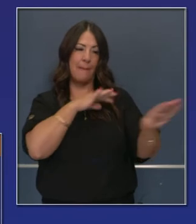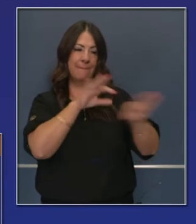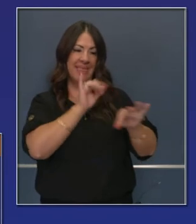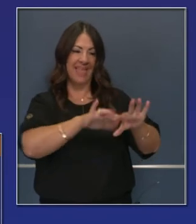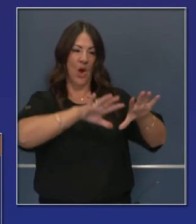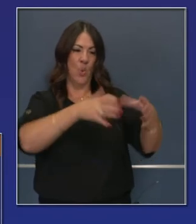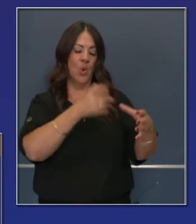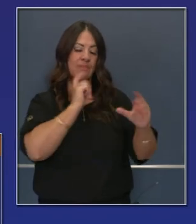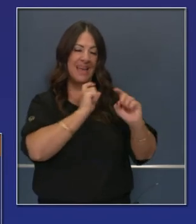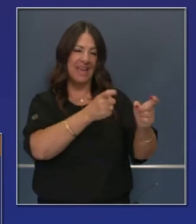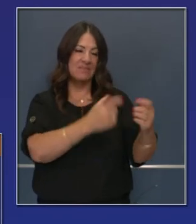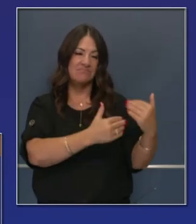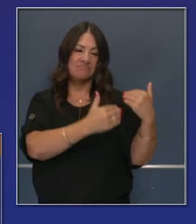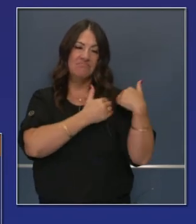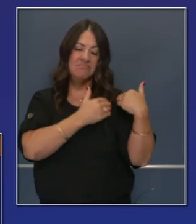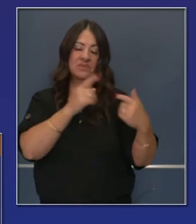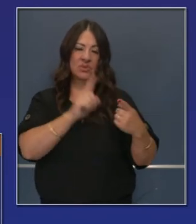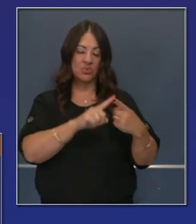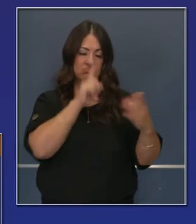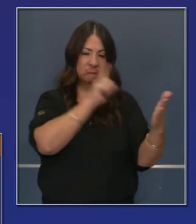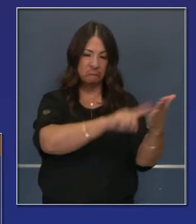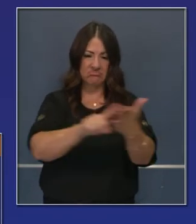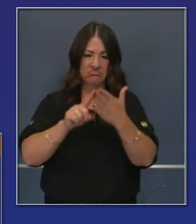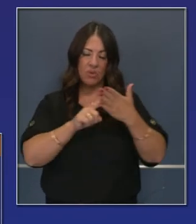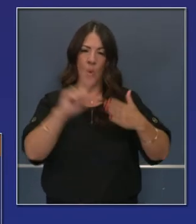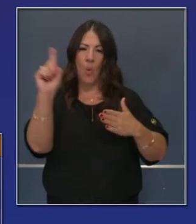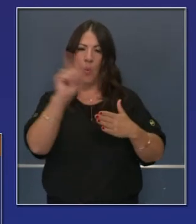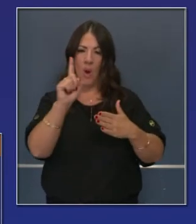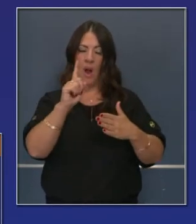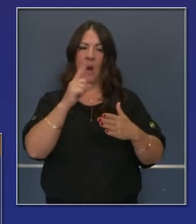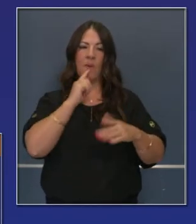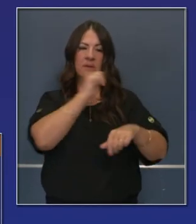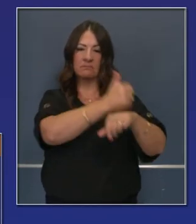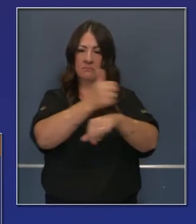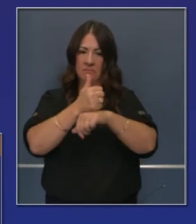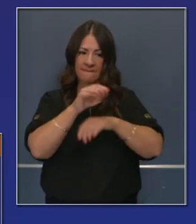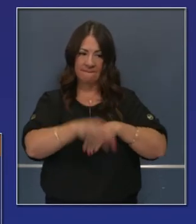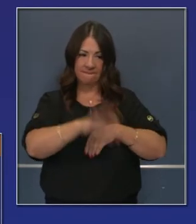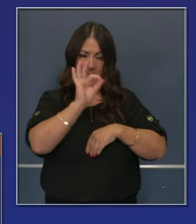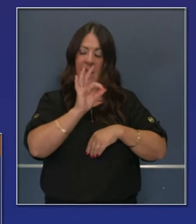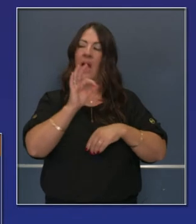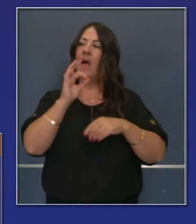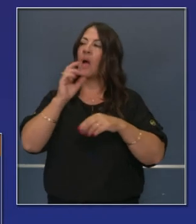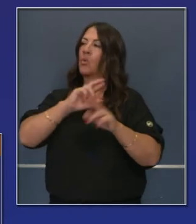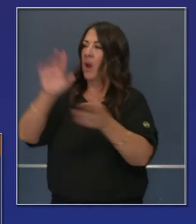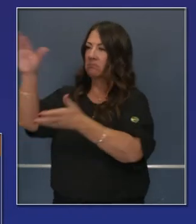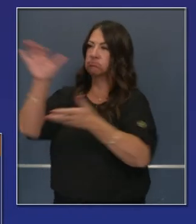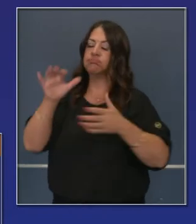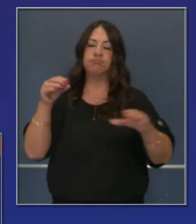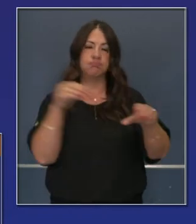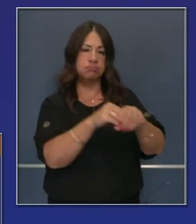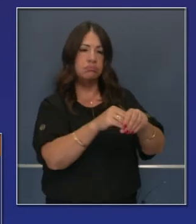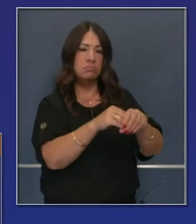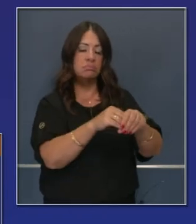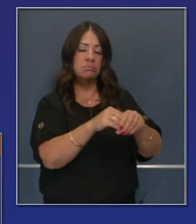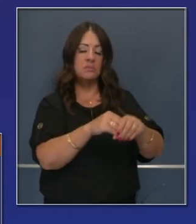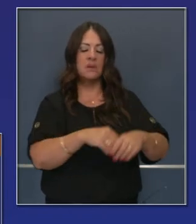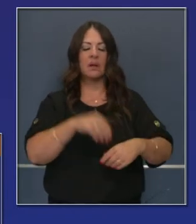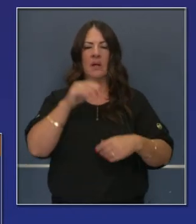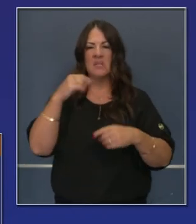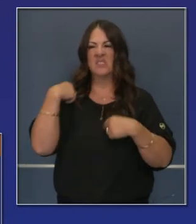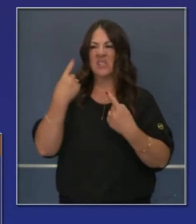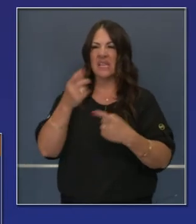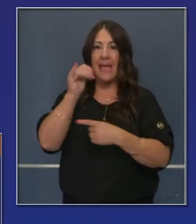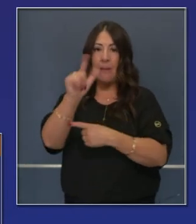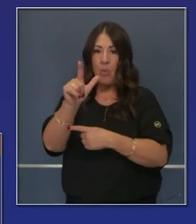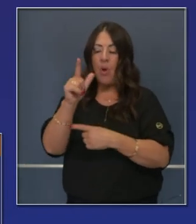preparamos un equipo de trabajo de logística, y esa es la razón por la cual tenemos este equipo de